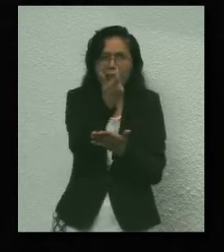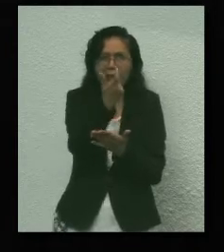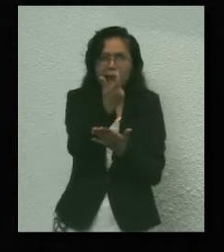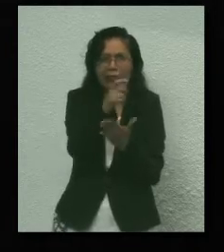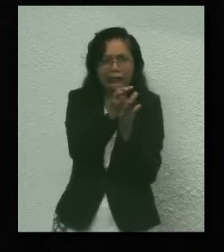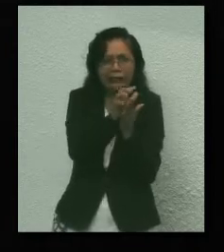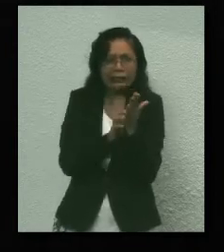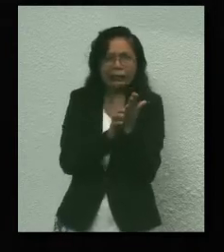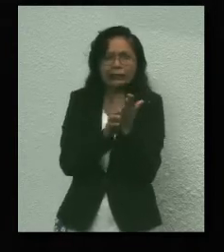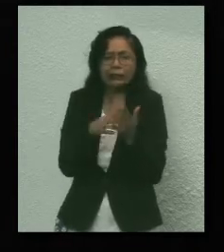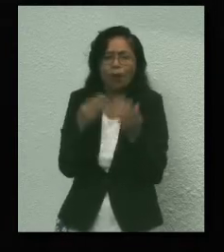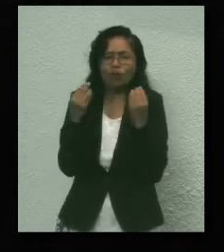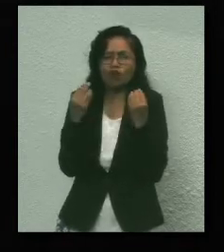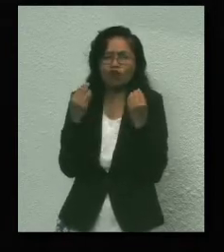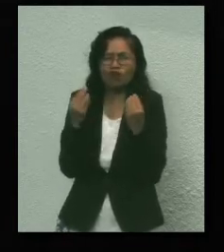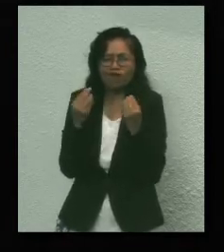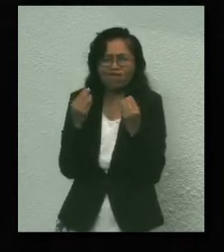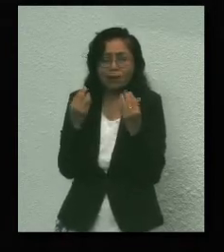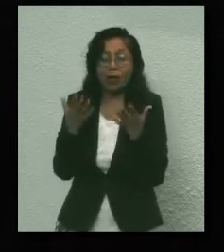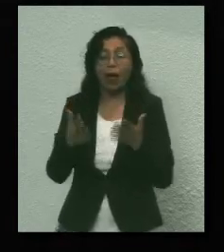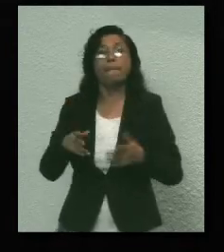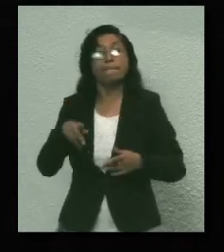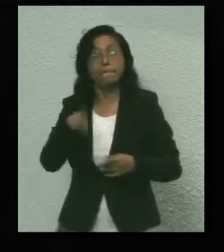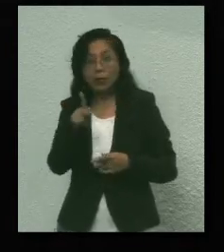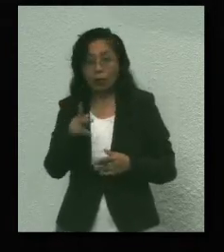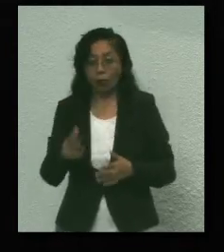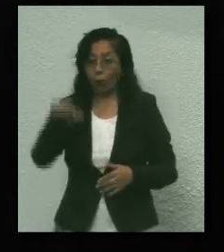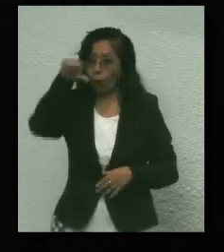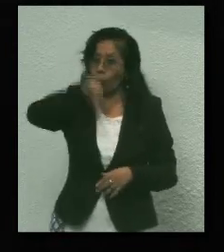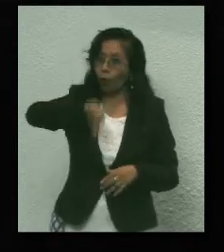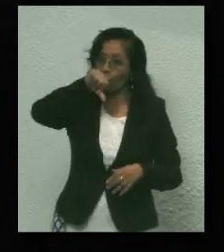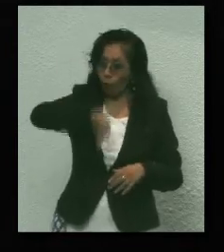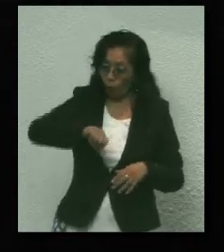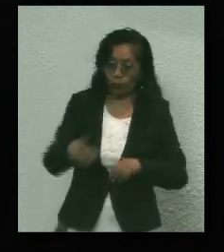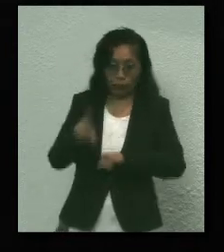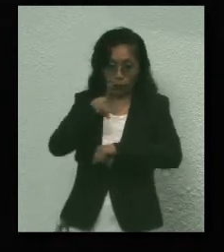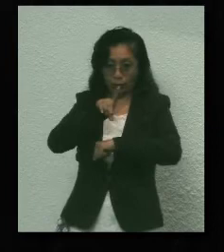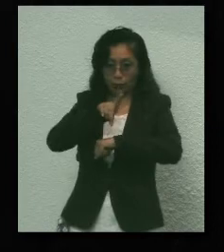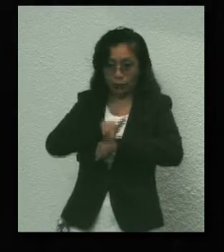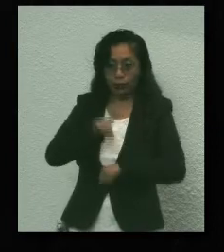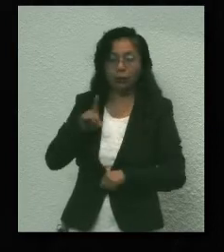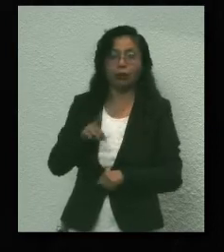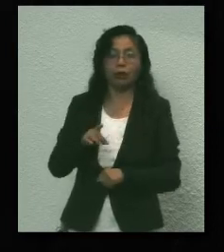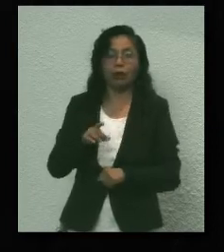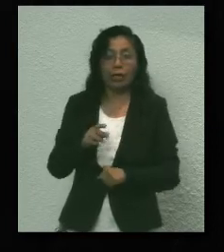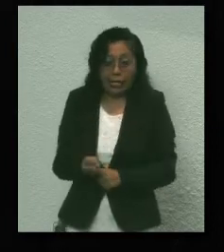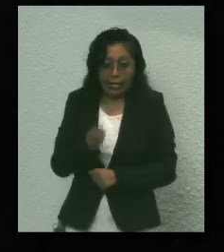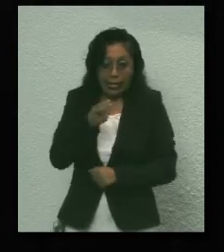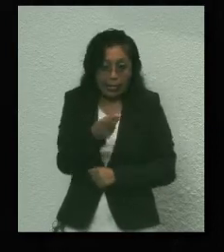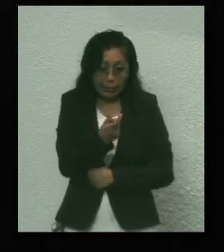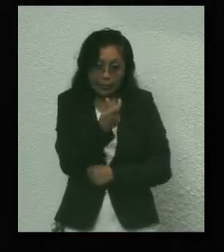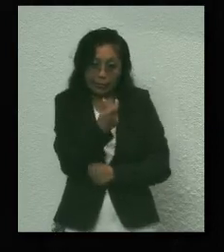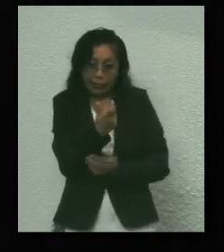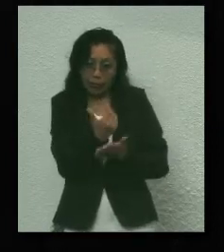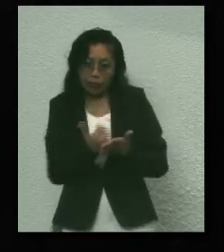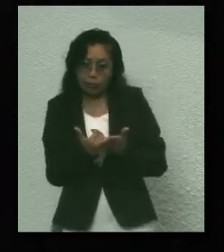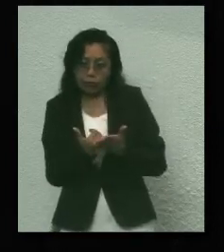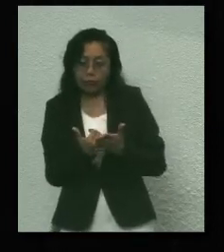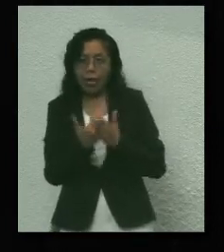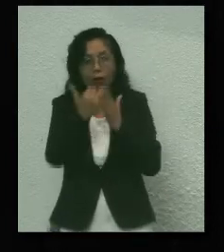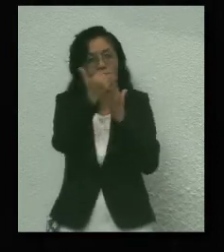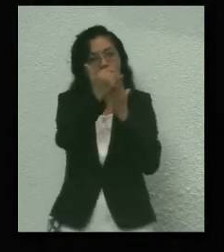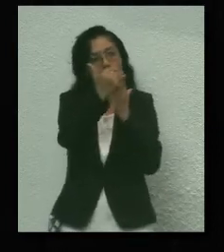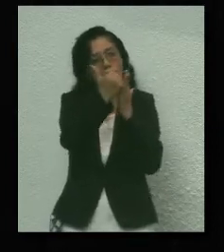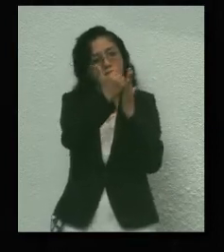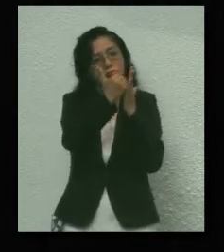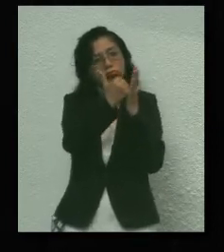embargo, al día de hoy, por la colaboración estrecha entre su Gobierno y esta decimosexta legislatura, la deuda por cápita disminuyó